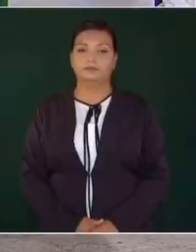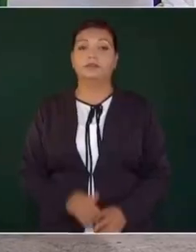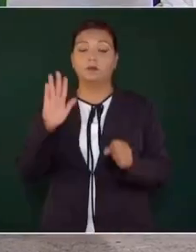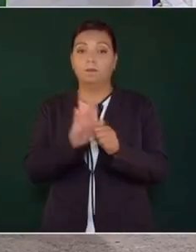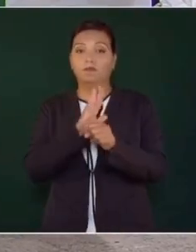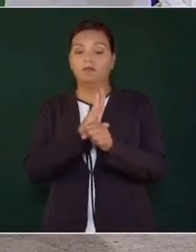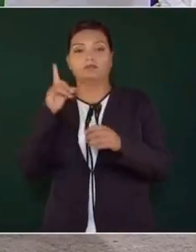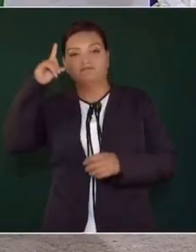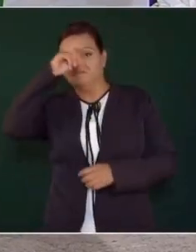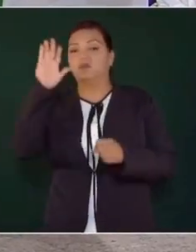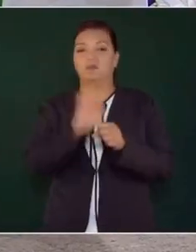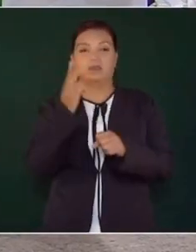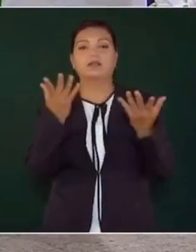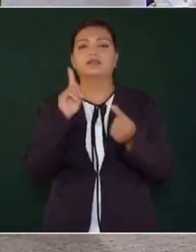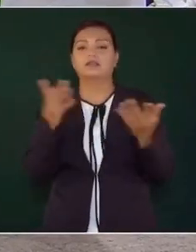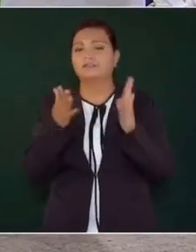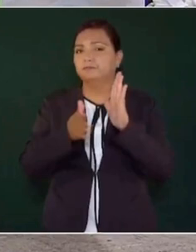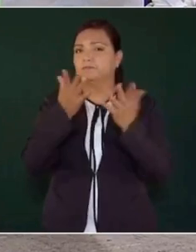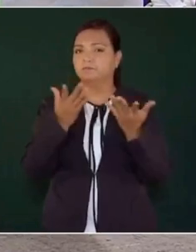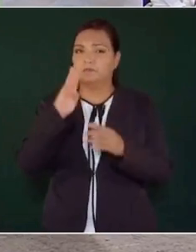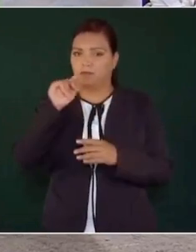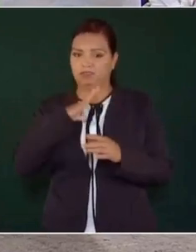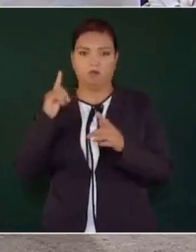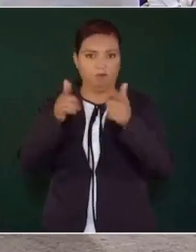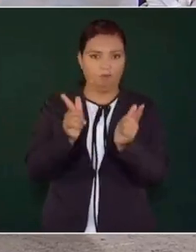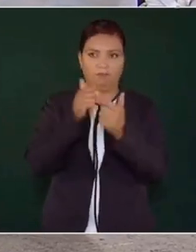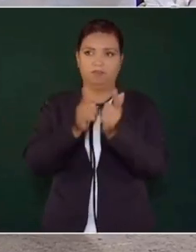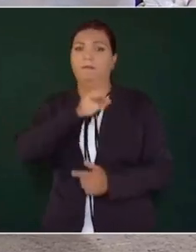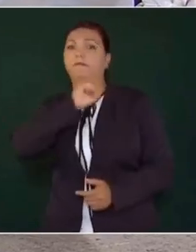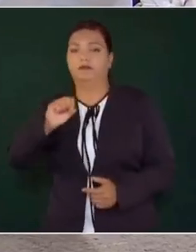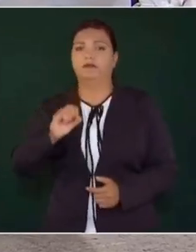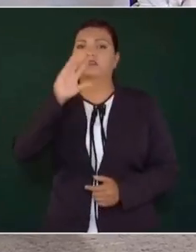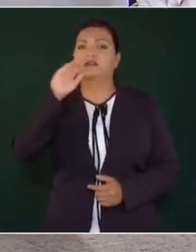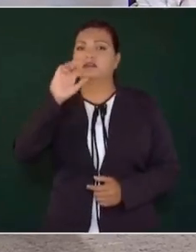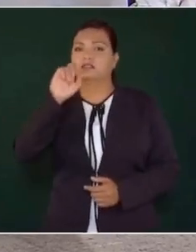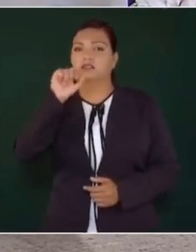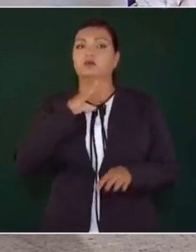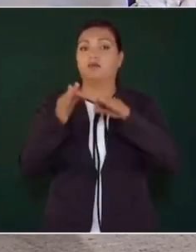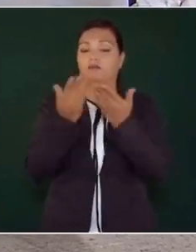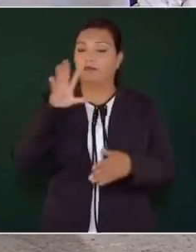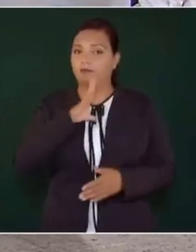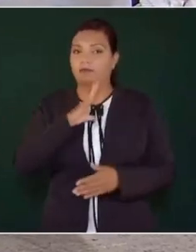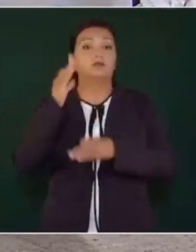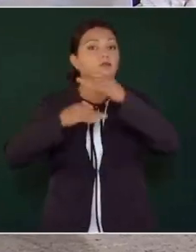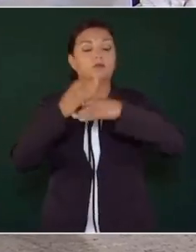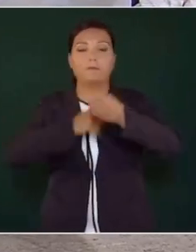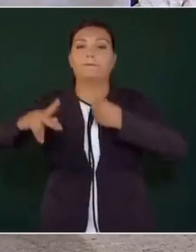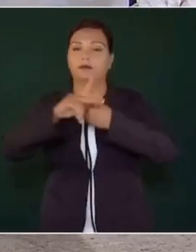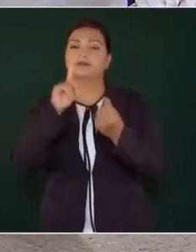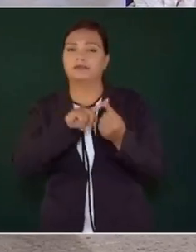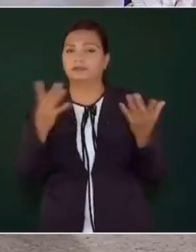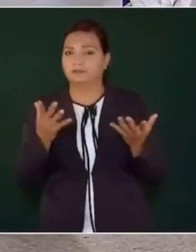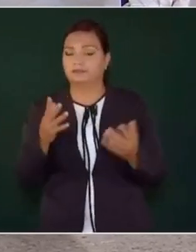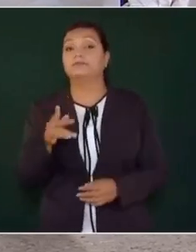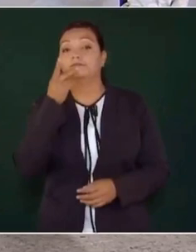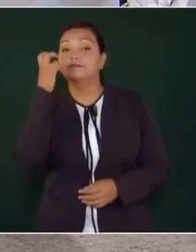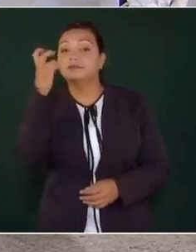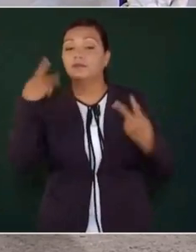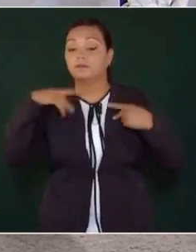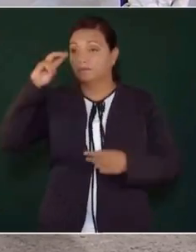porque ¿quiénes crearon las bandas? Los cárteles que funcionan en todo el país. Pues estos,